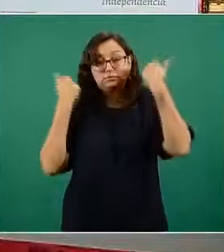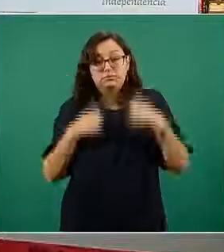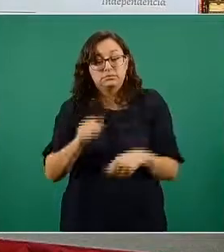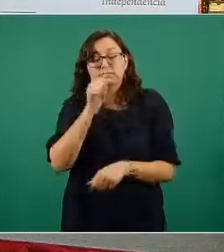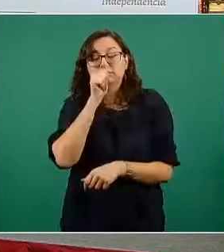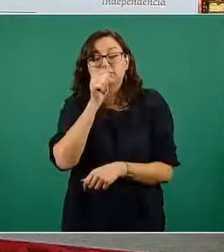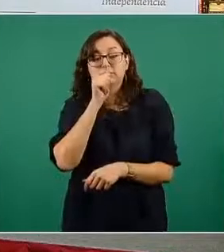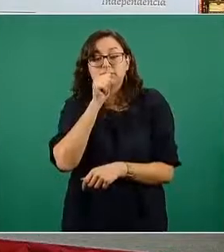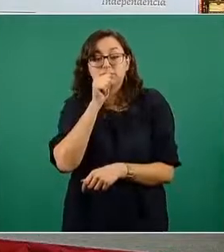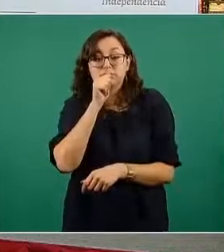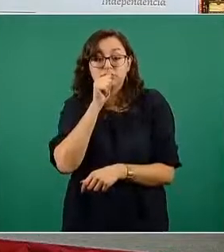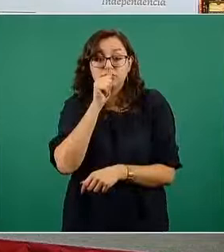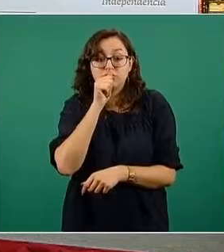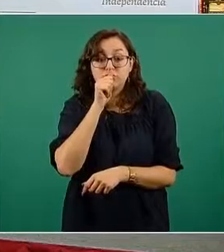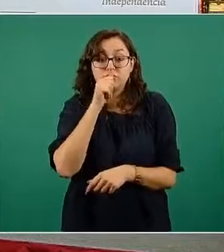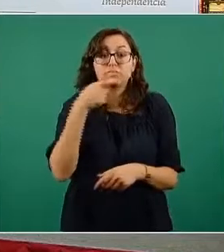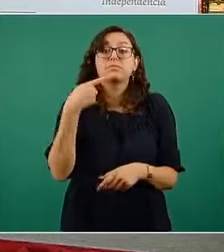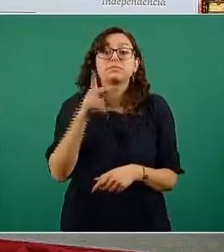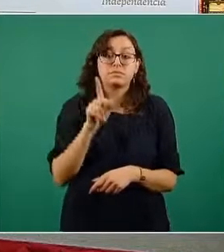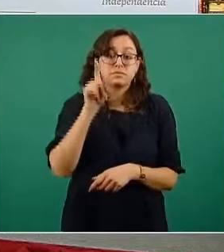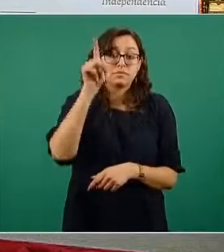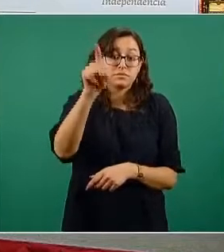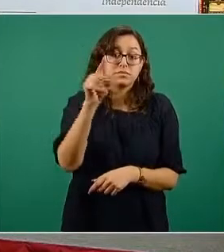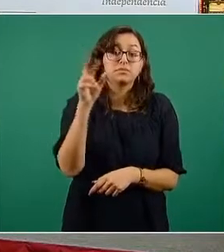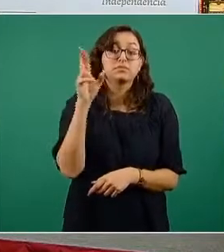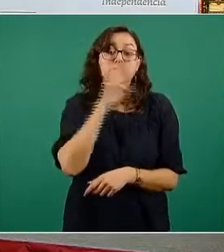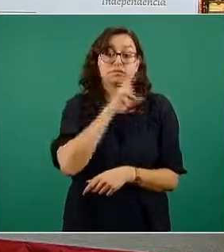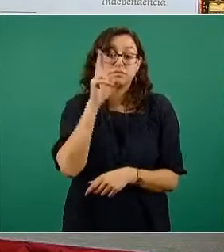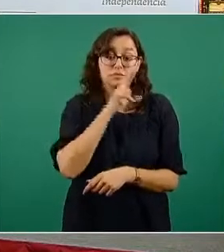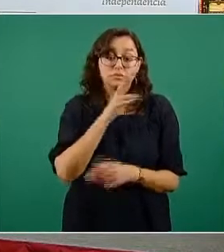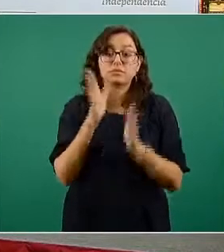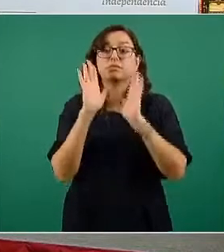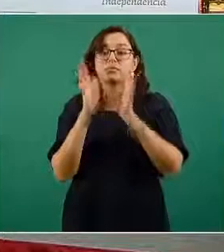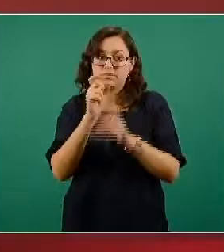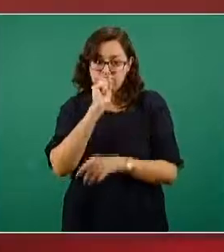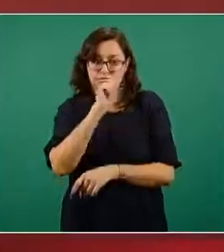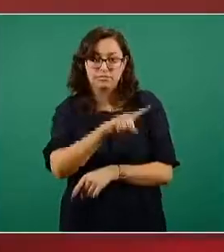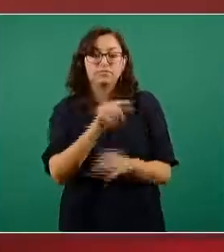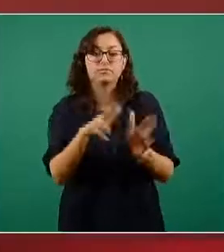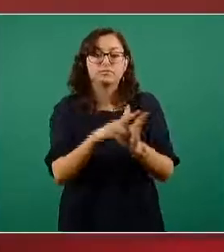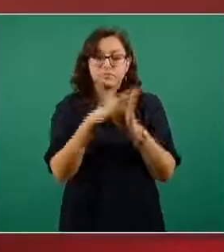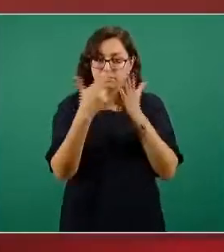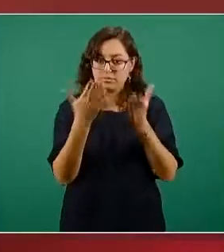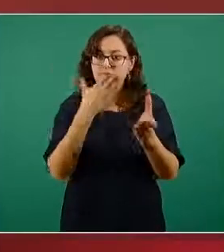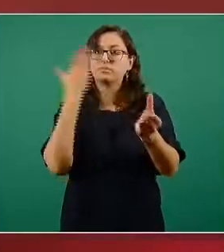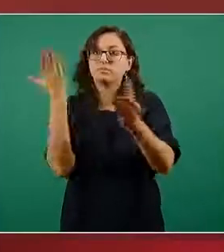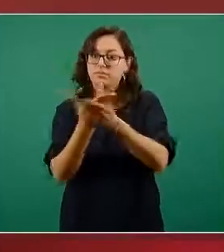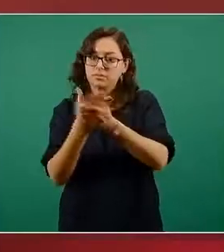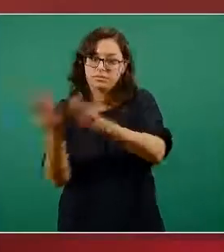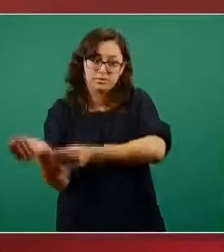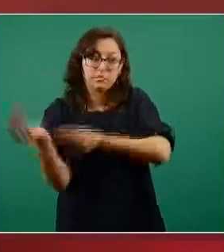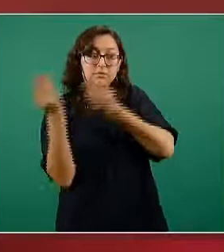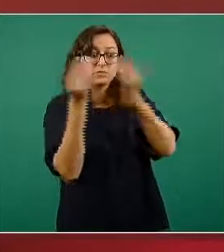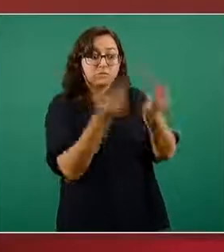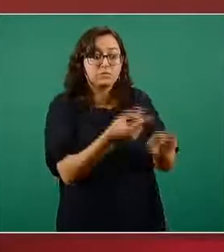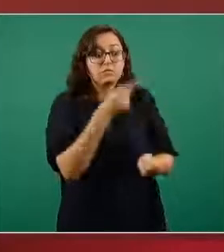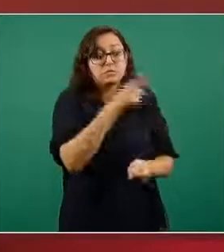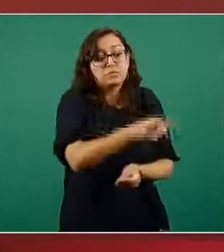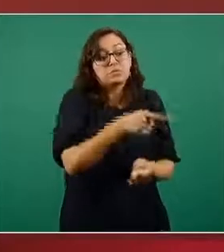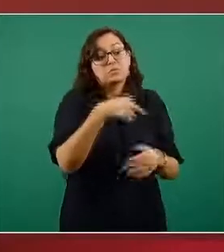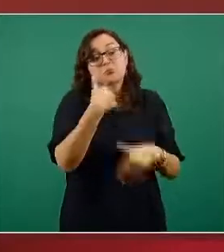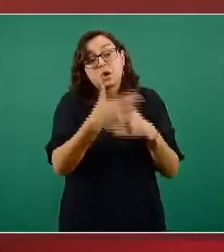rusos han mandado el documento científico a la revista Lancet nuevamente y están en el proceso editorial